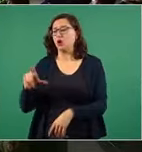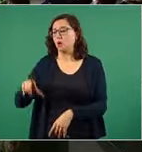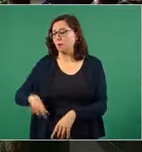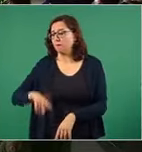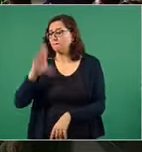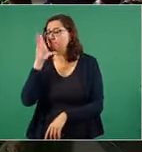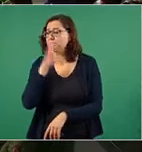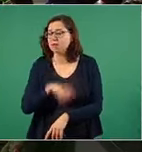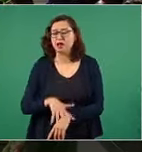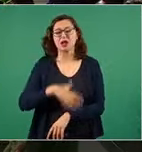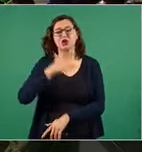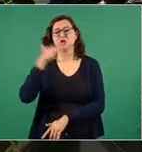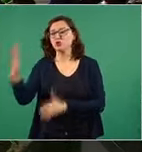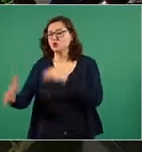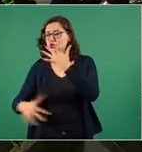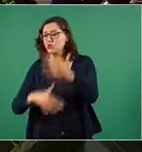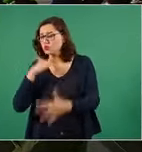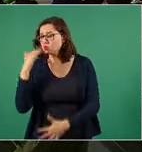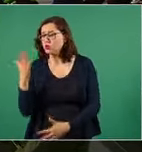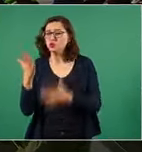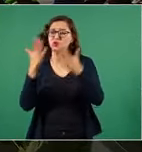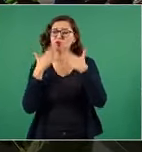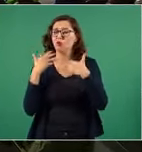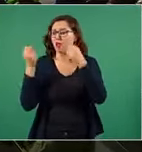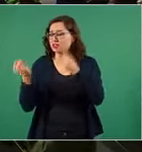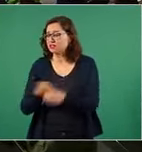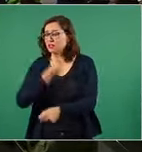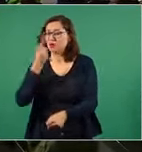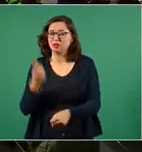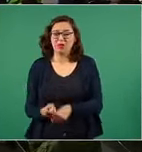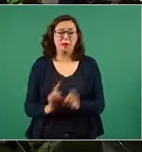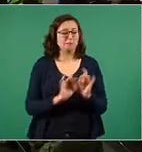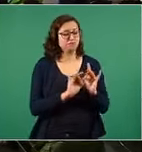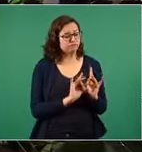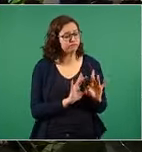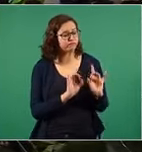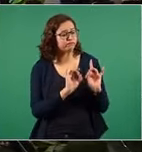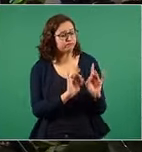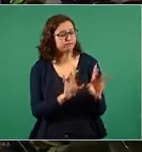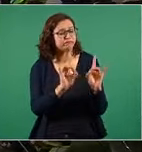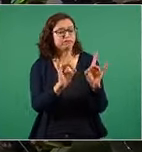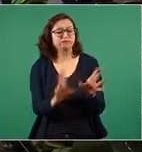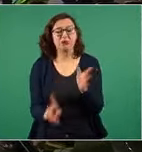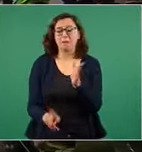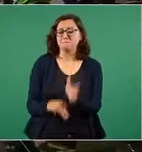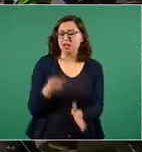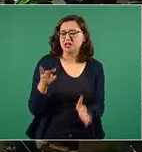miren cómo estamos después de la pandemia,